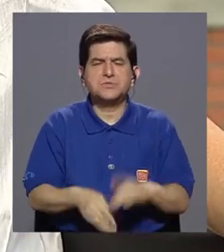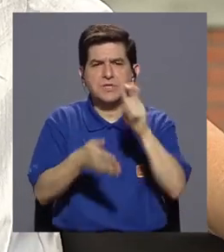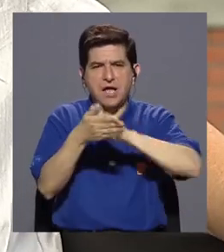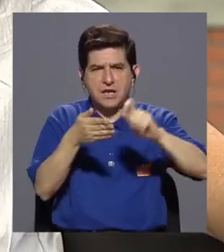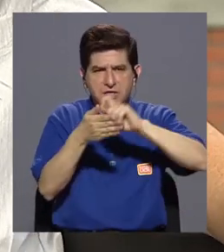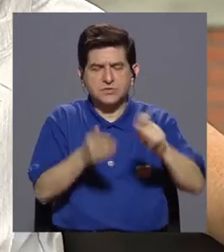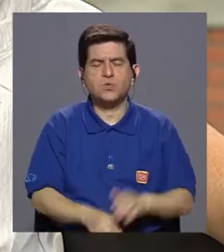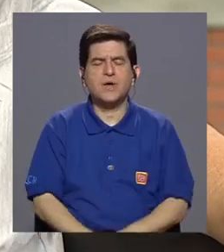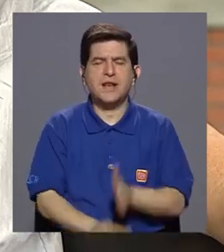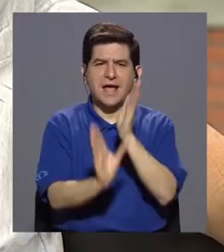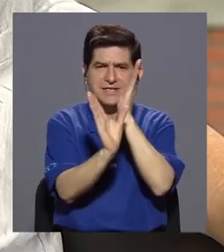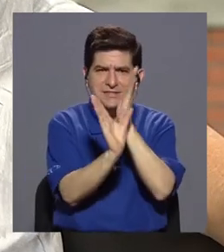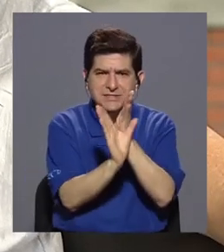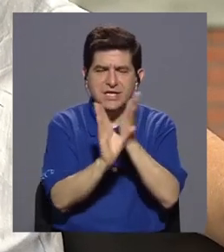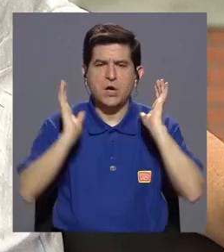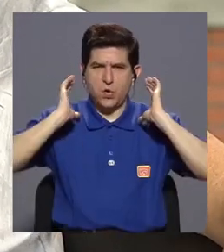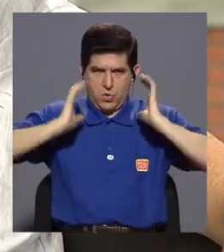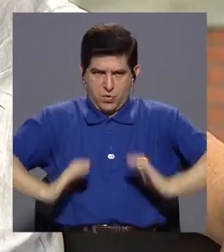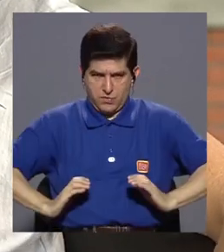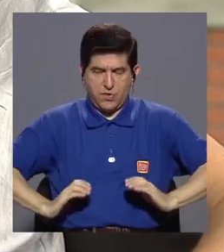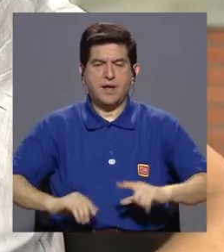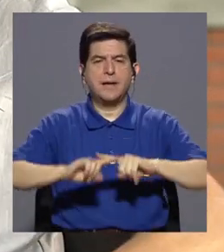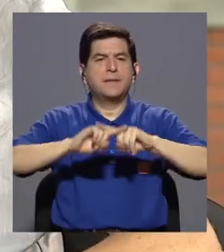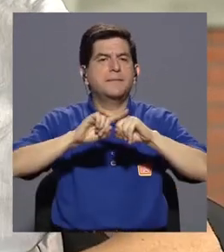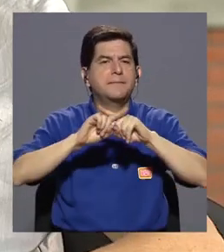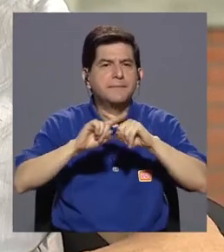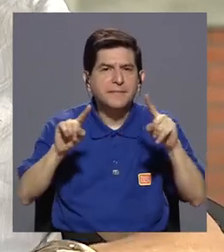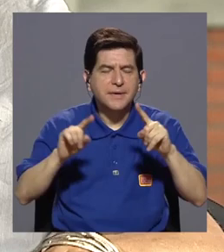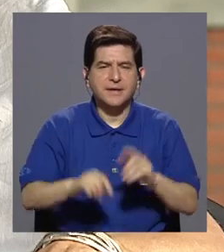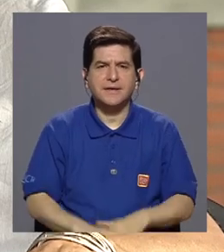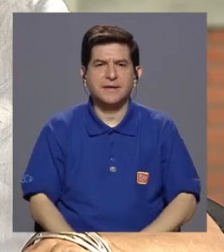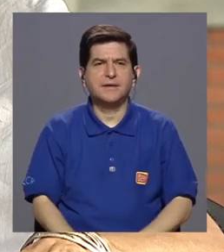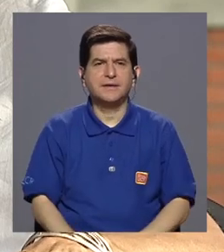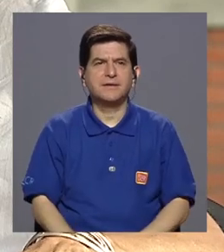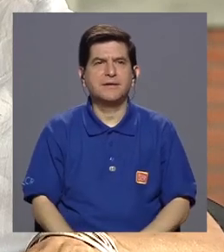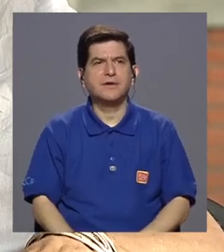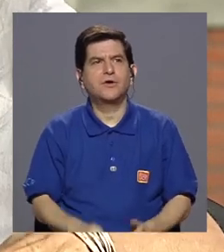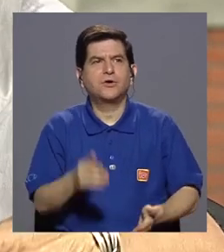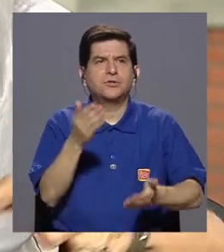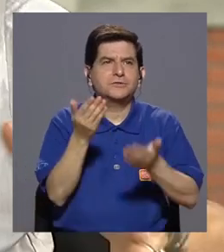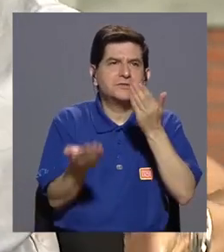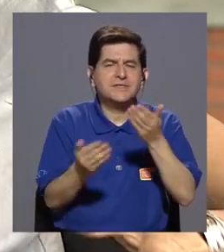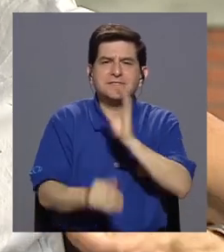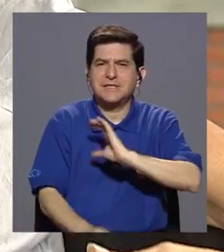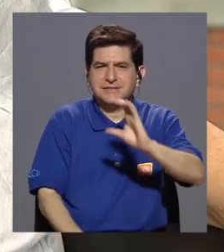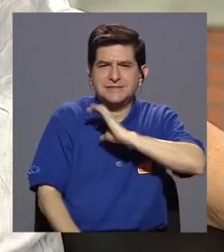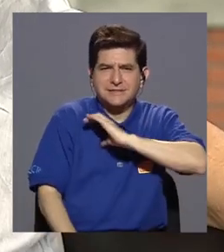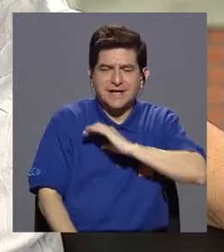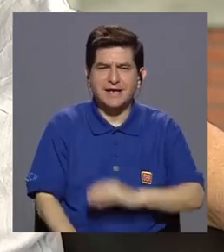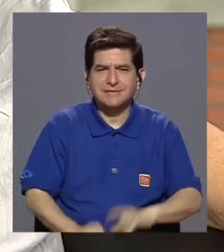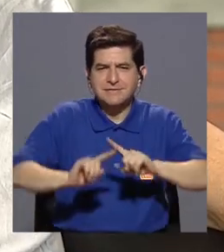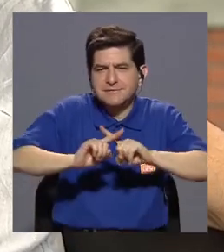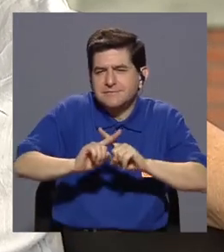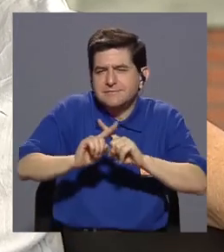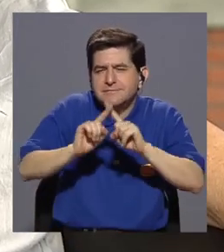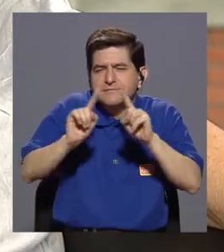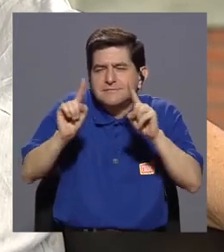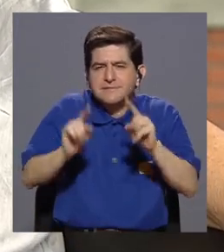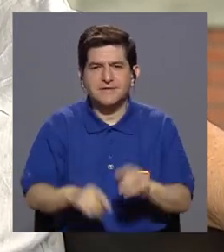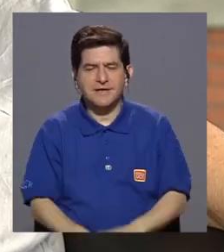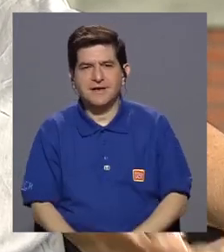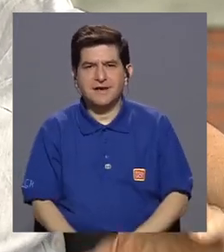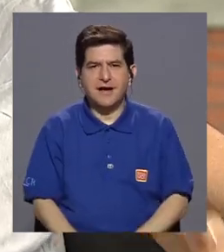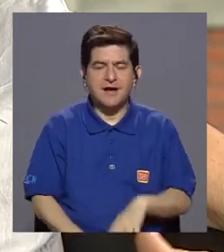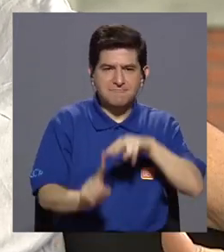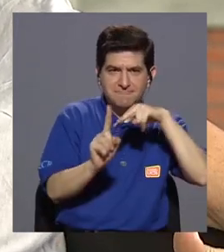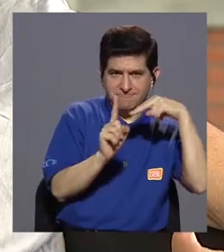escuela de psicocorporal, lo único que le da un matiz, no un matiz,